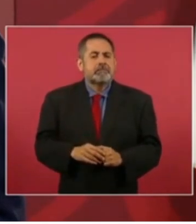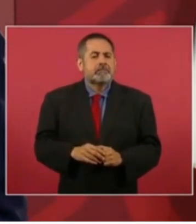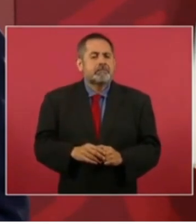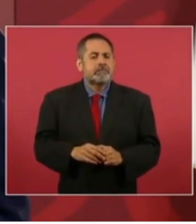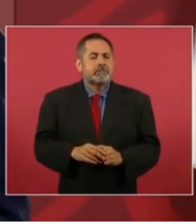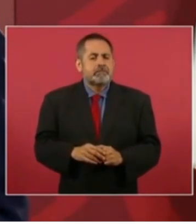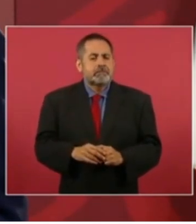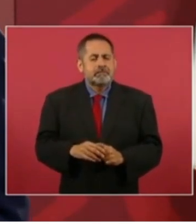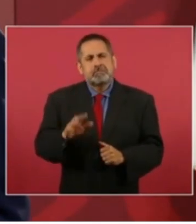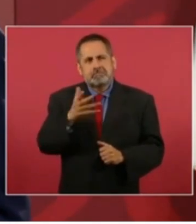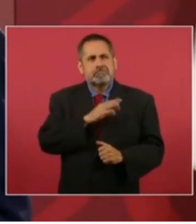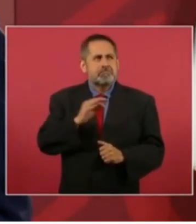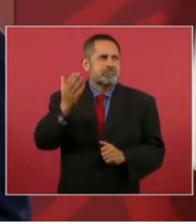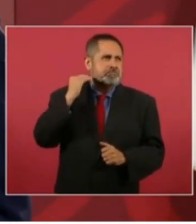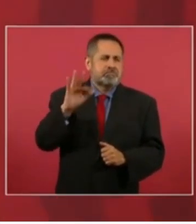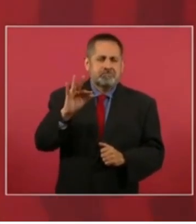por ese